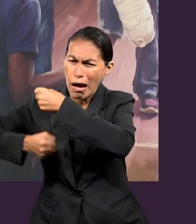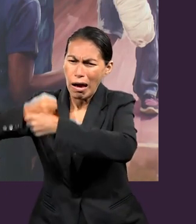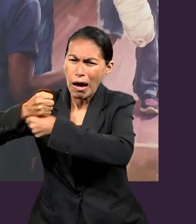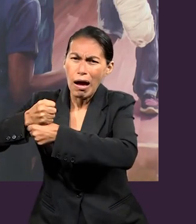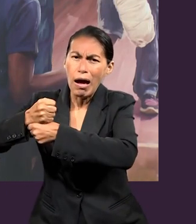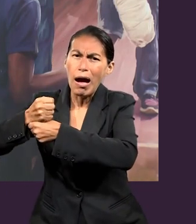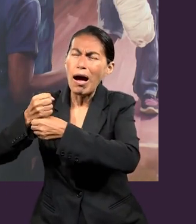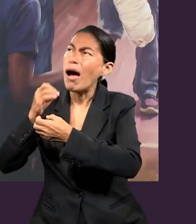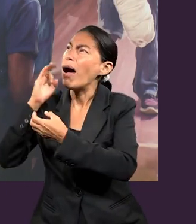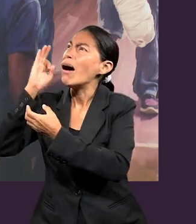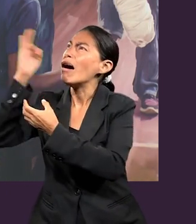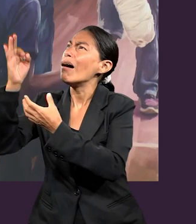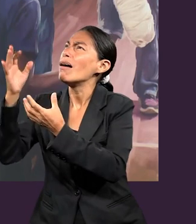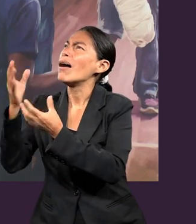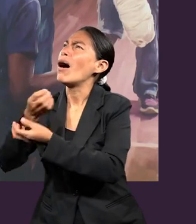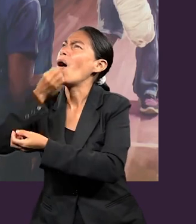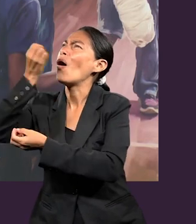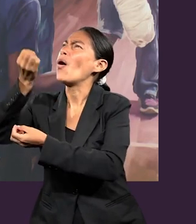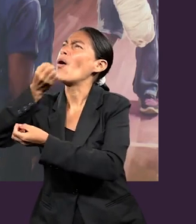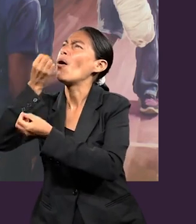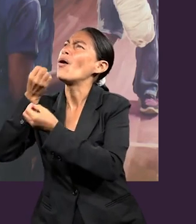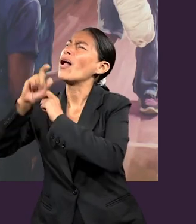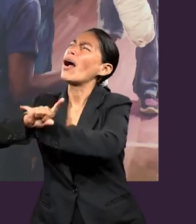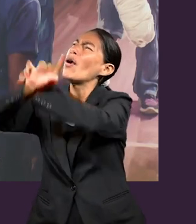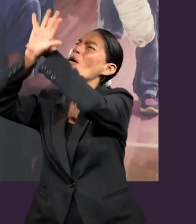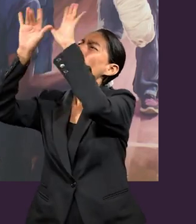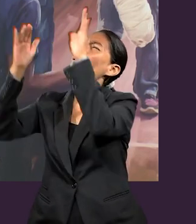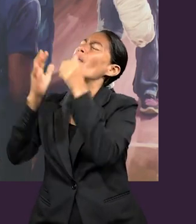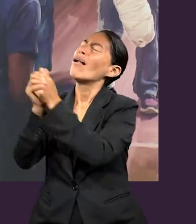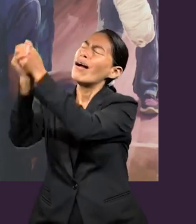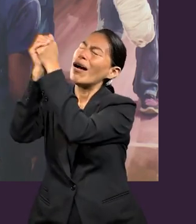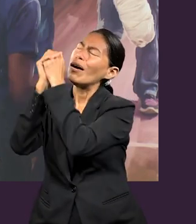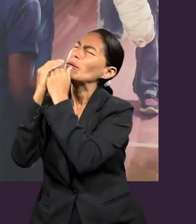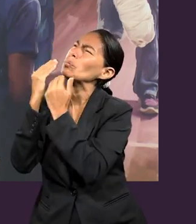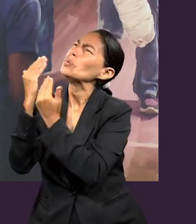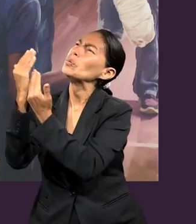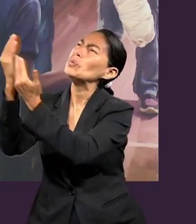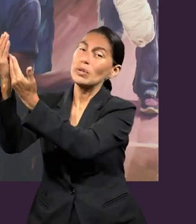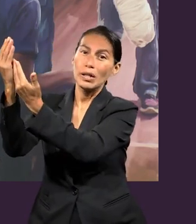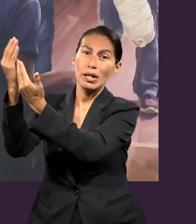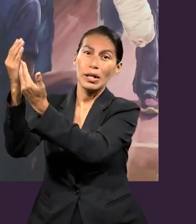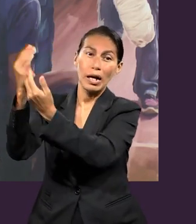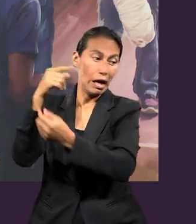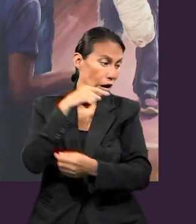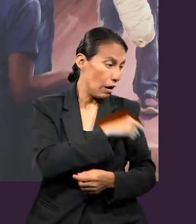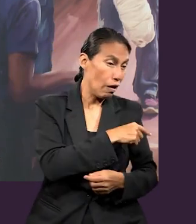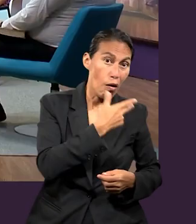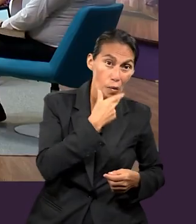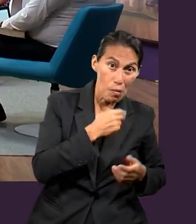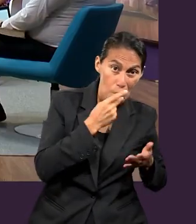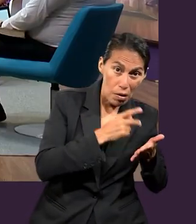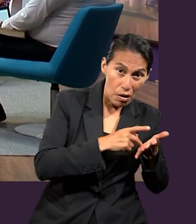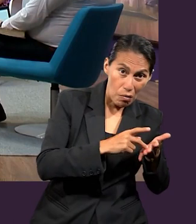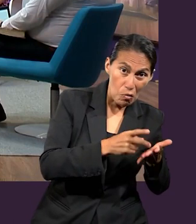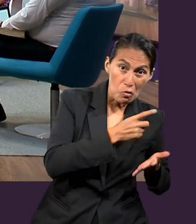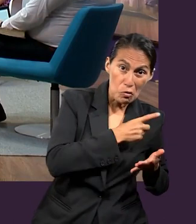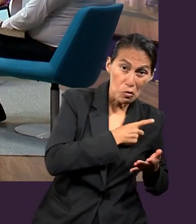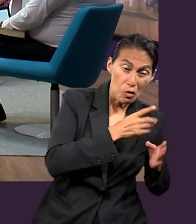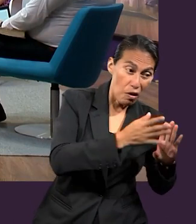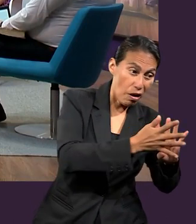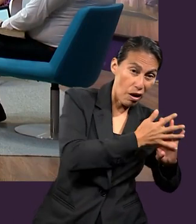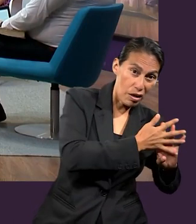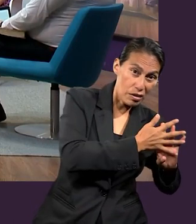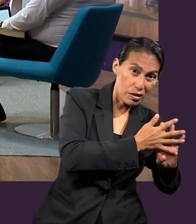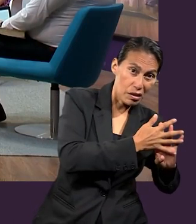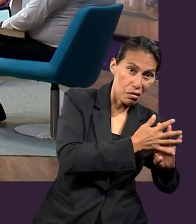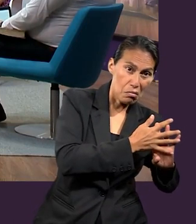Amén. La oración de Pablo contempla todo el poder de Dios. Él estaba en una cárcel con ni una sola